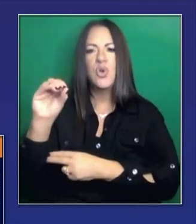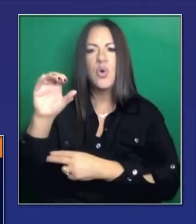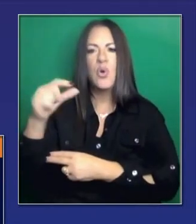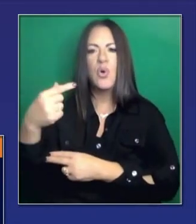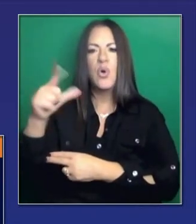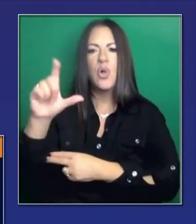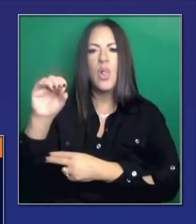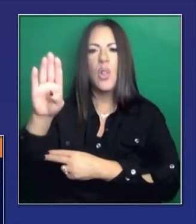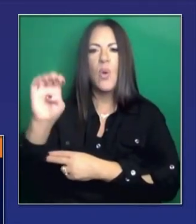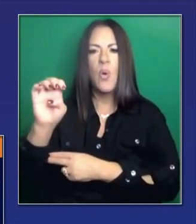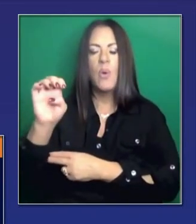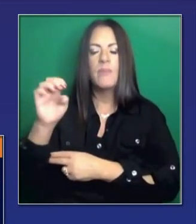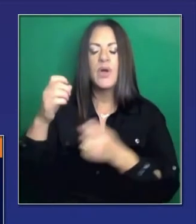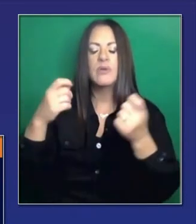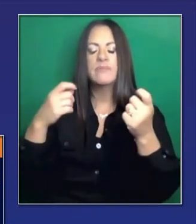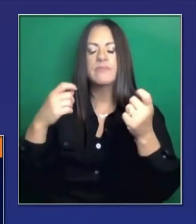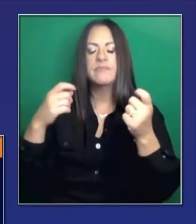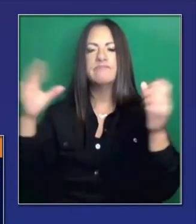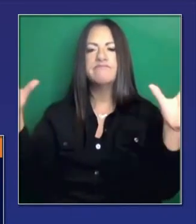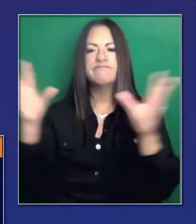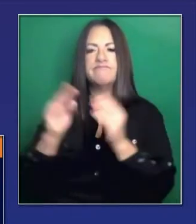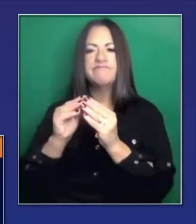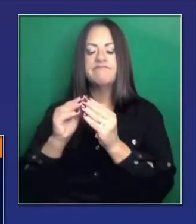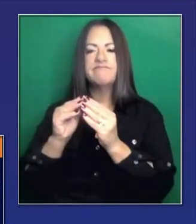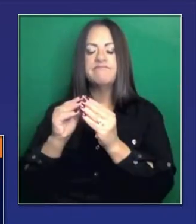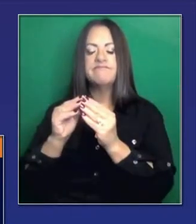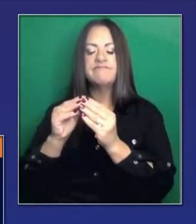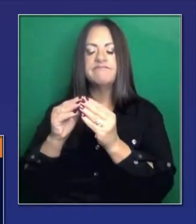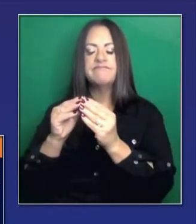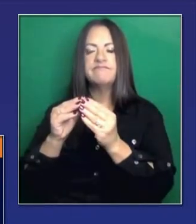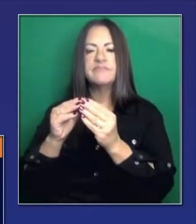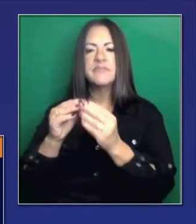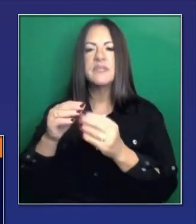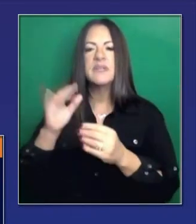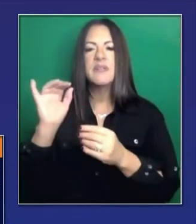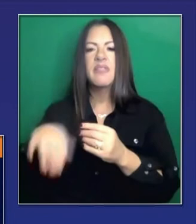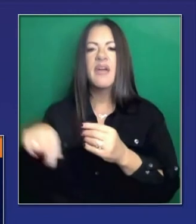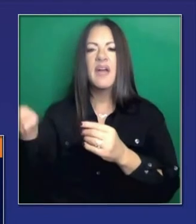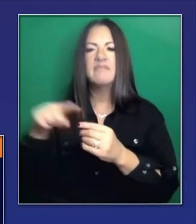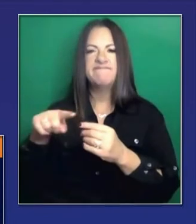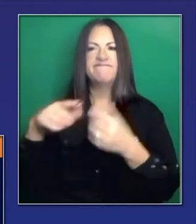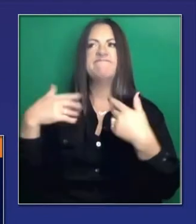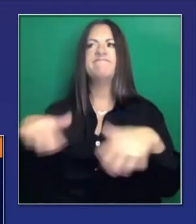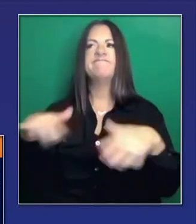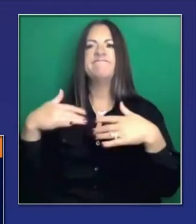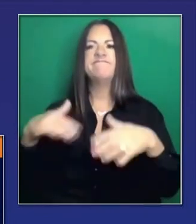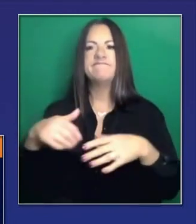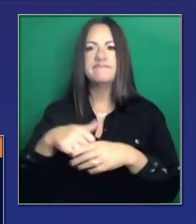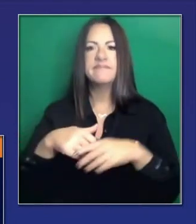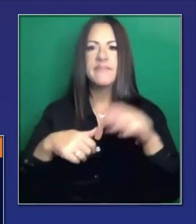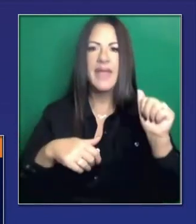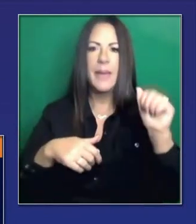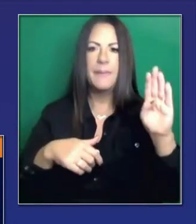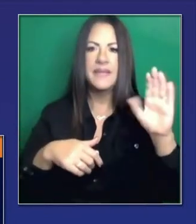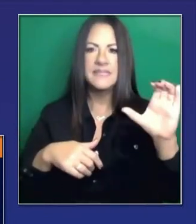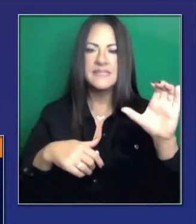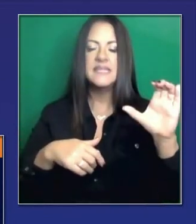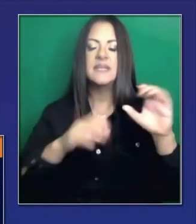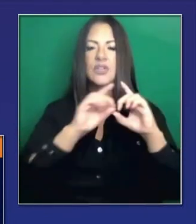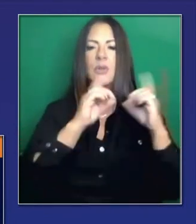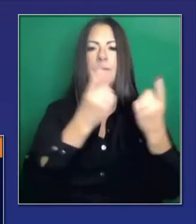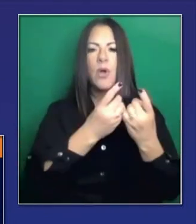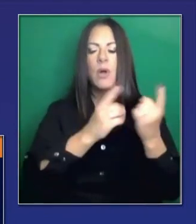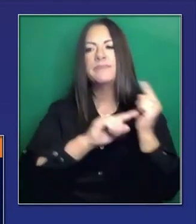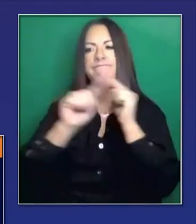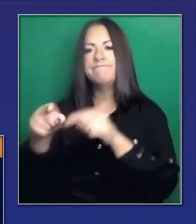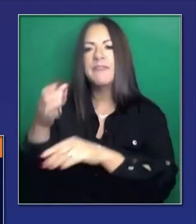el concierto Snow Globe, que fue un esfuerzo proactivo, encabezado por ABC y otros, para trabajar, para